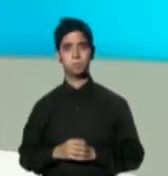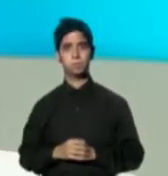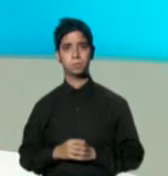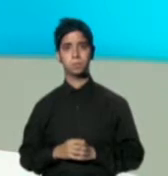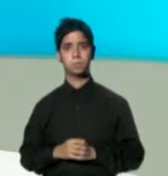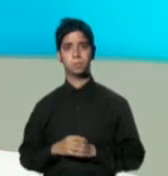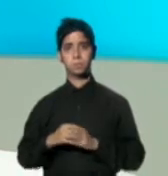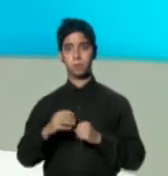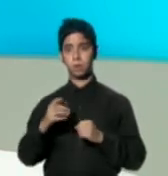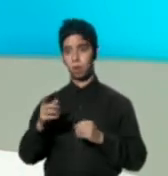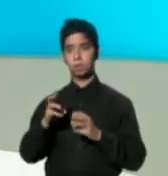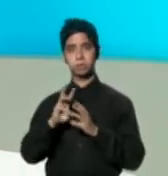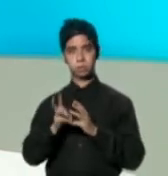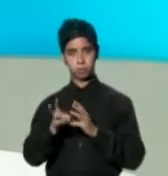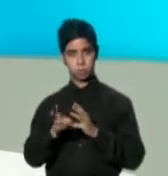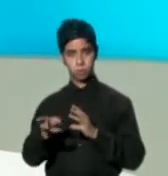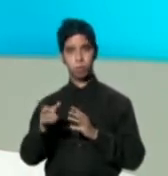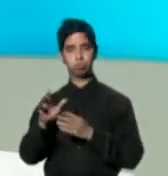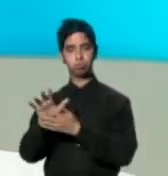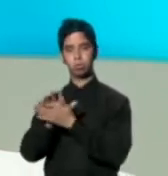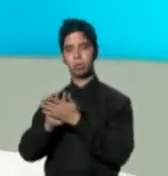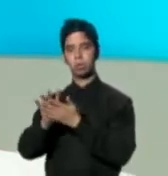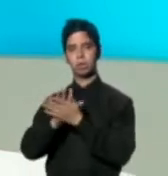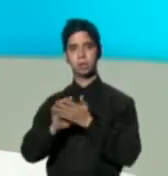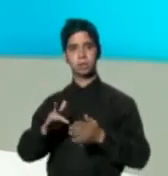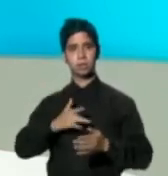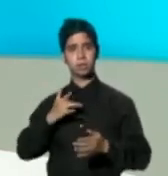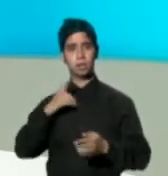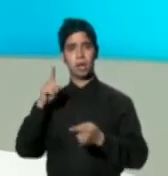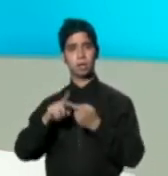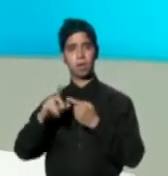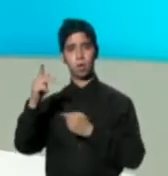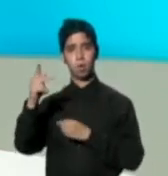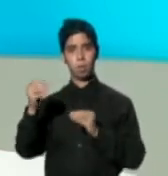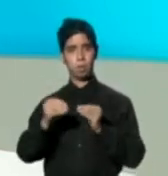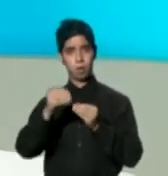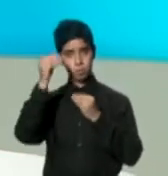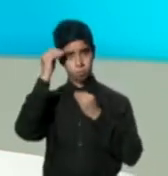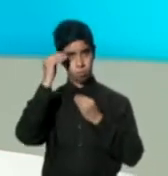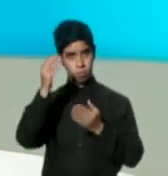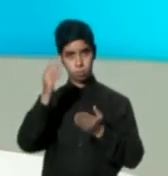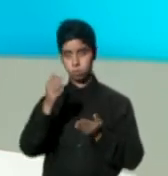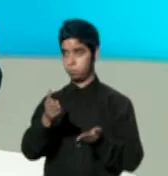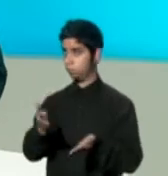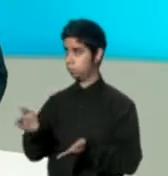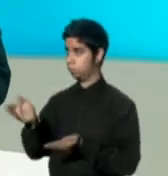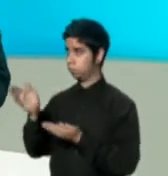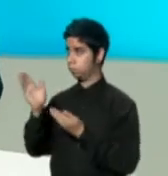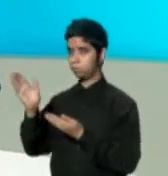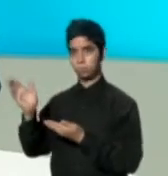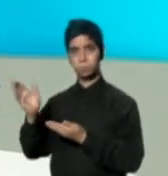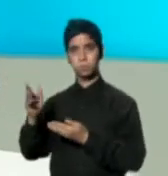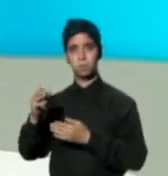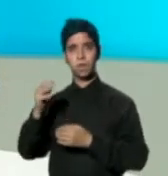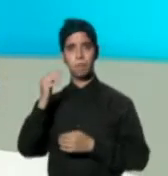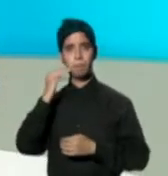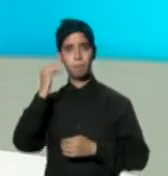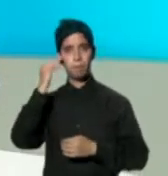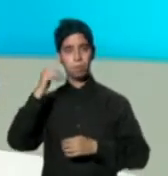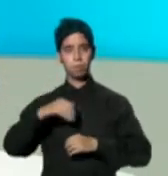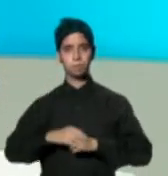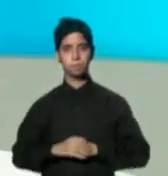sentir hasta mañana jueves Nuestra metróloga Suheili López Belén nos dice más desde el Laboratorio de Comunicaciones Científicas